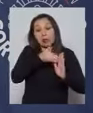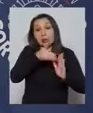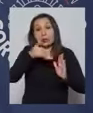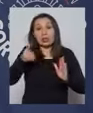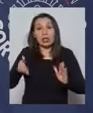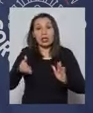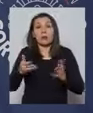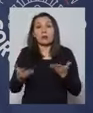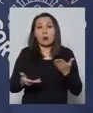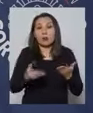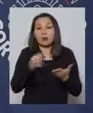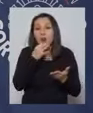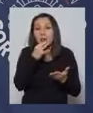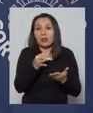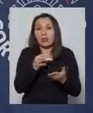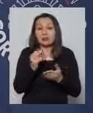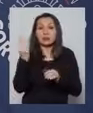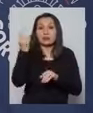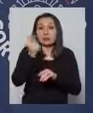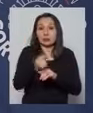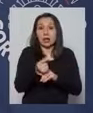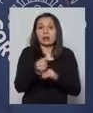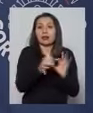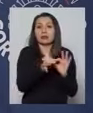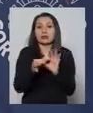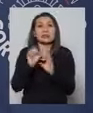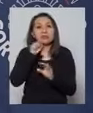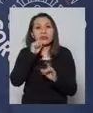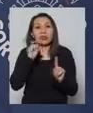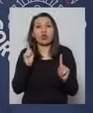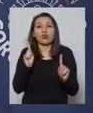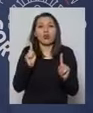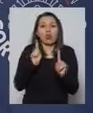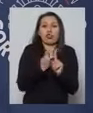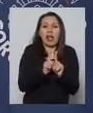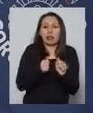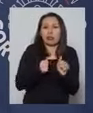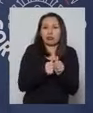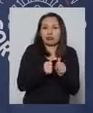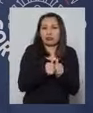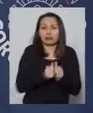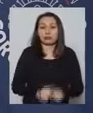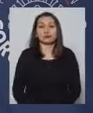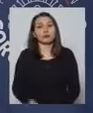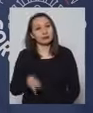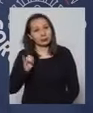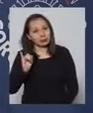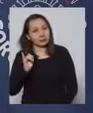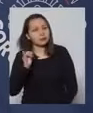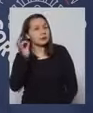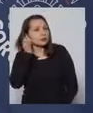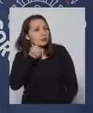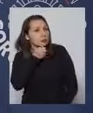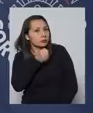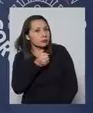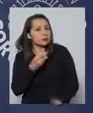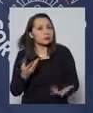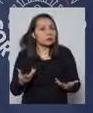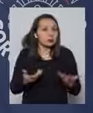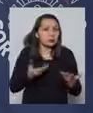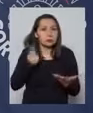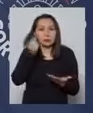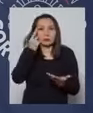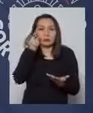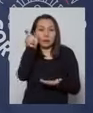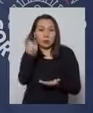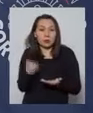corresponde según la indicación de la definición del contacto estrecho. Sí, subsecretaria, pero es casi de sentido común